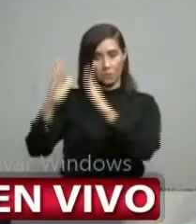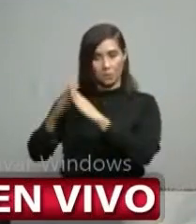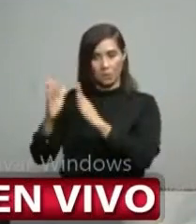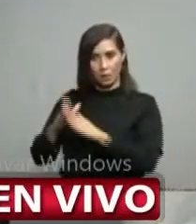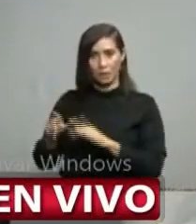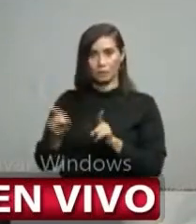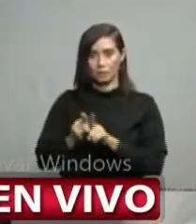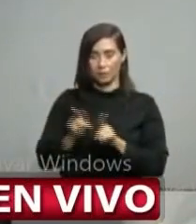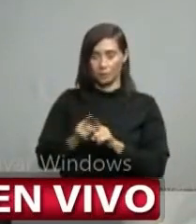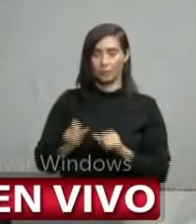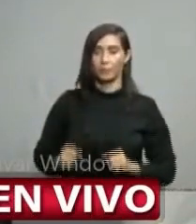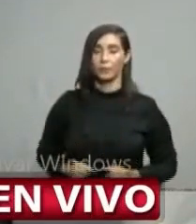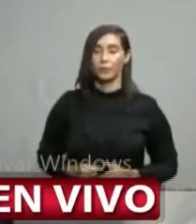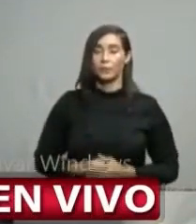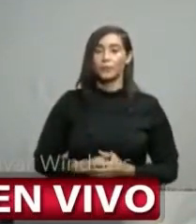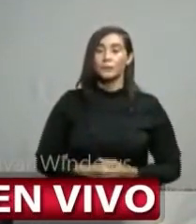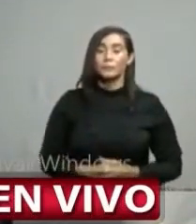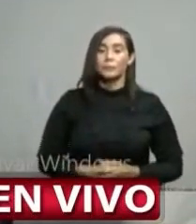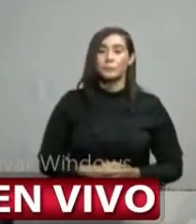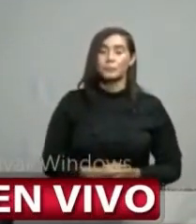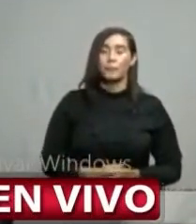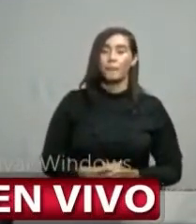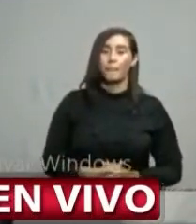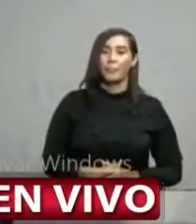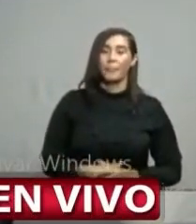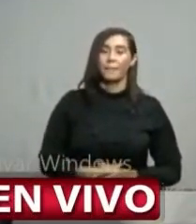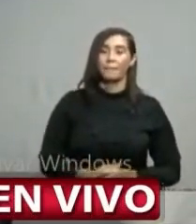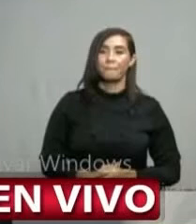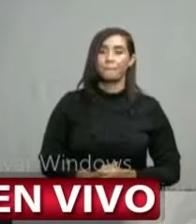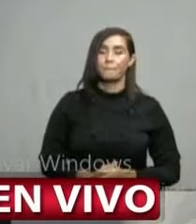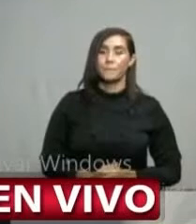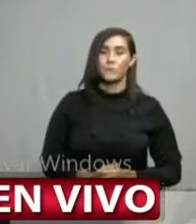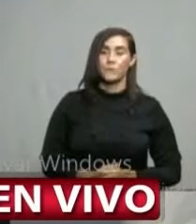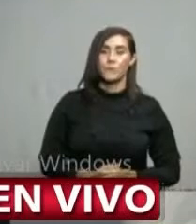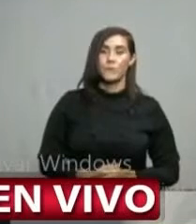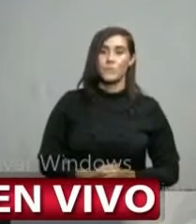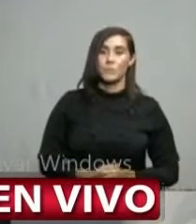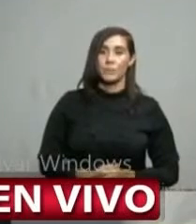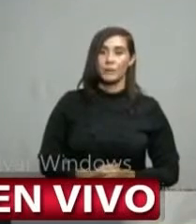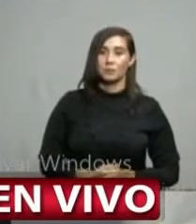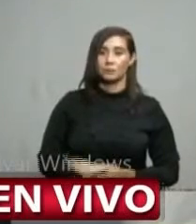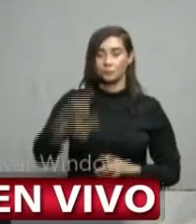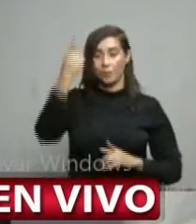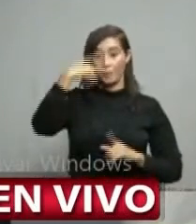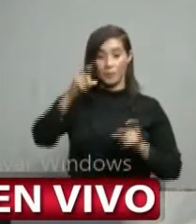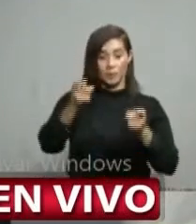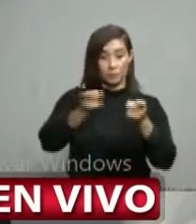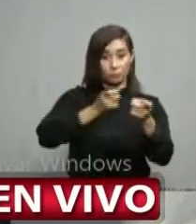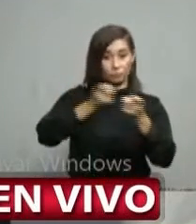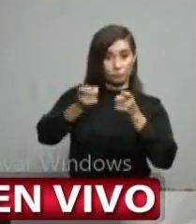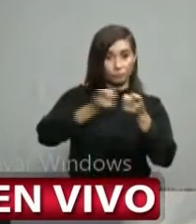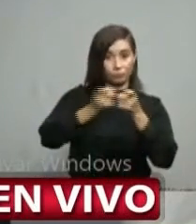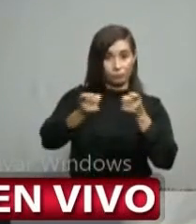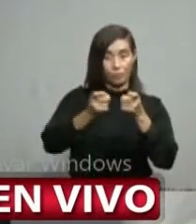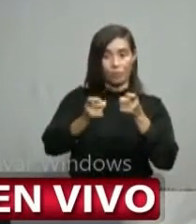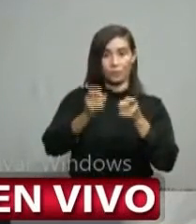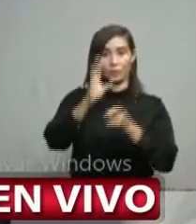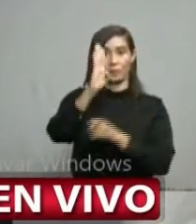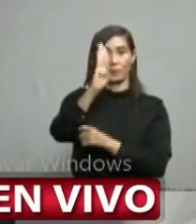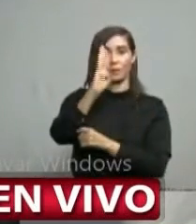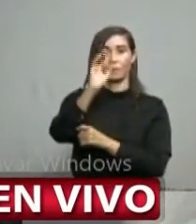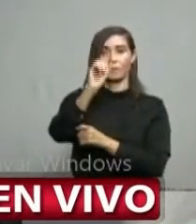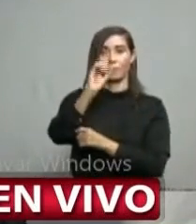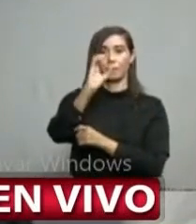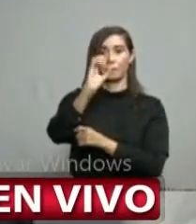efectividad en la control bacteriano y de manera